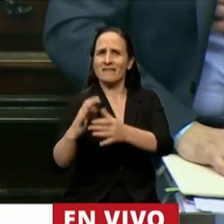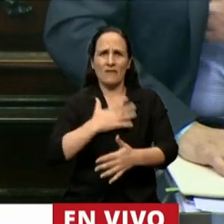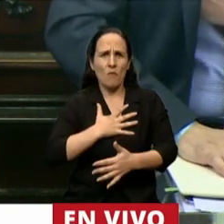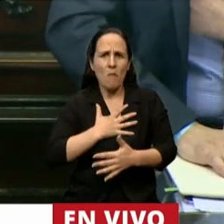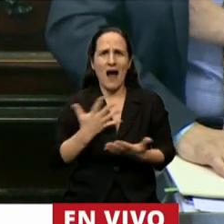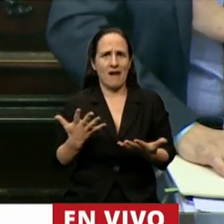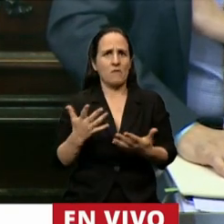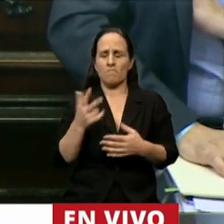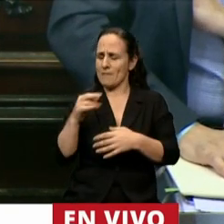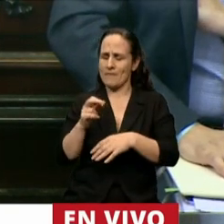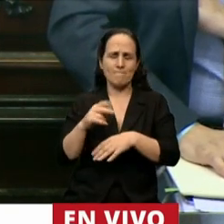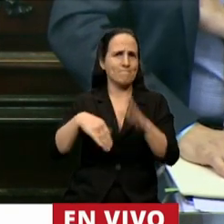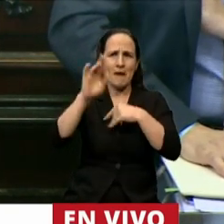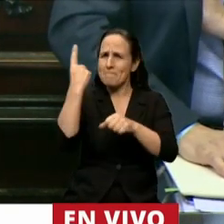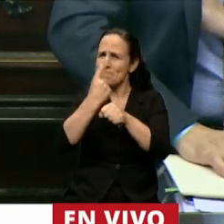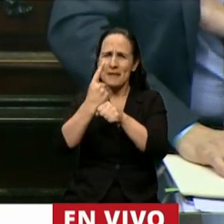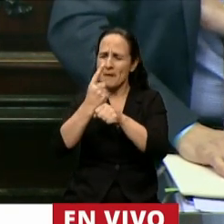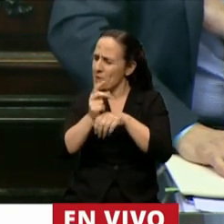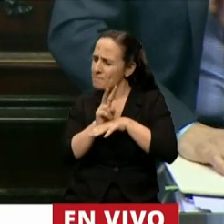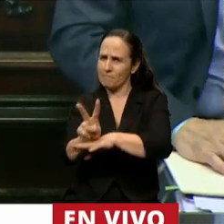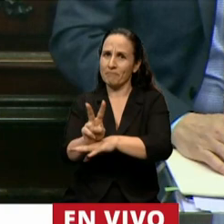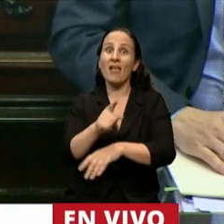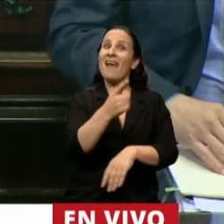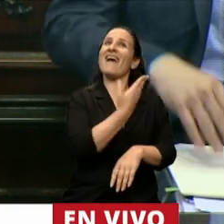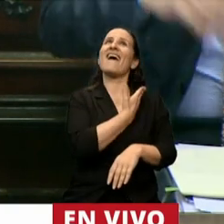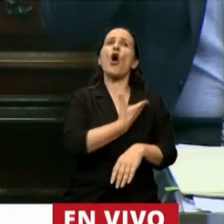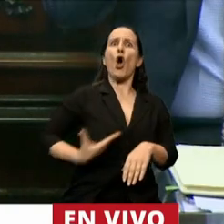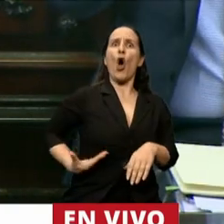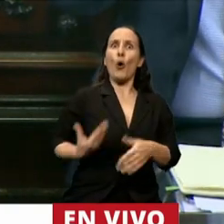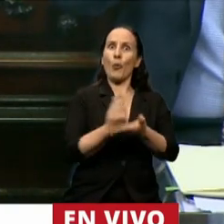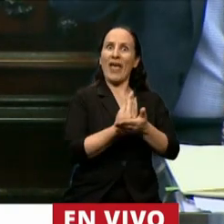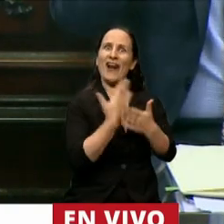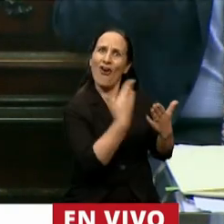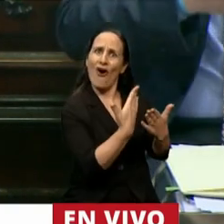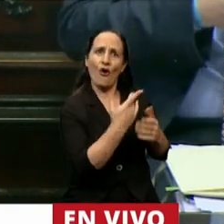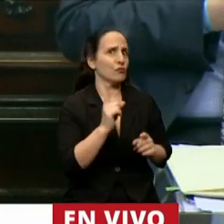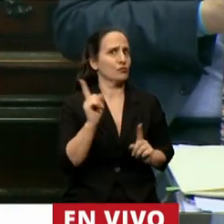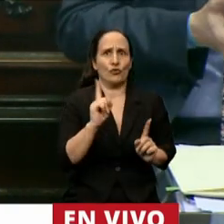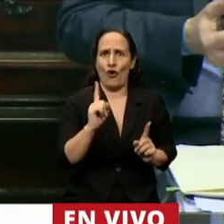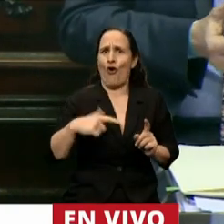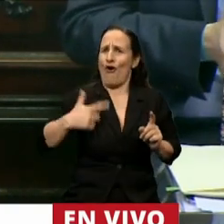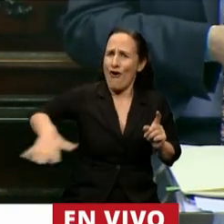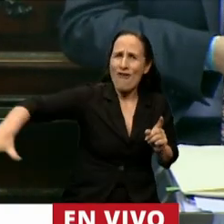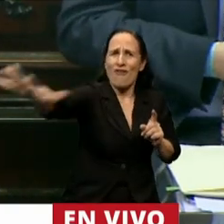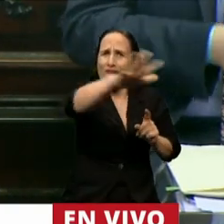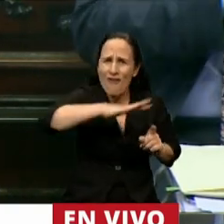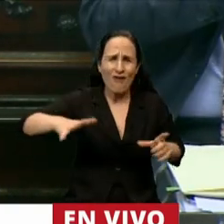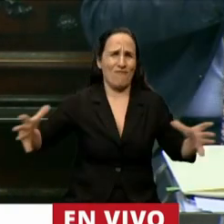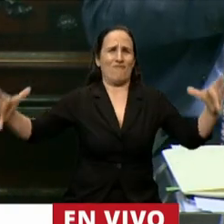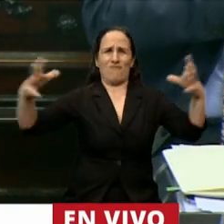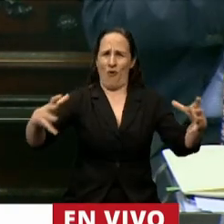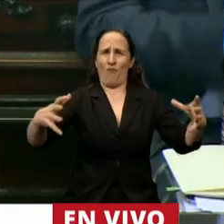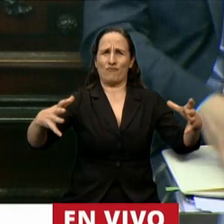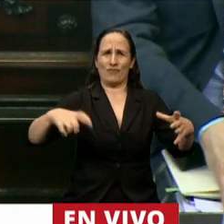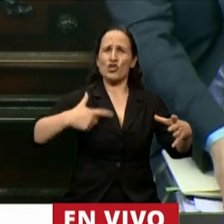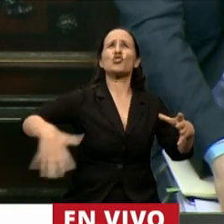que ser, no tiene que ser el logro de un gobierno, que no lo es. Esto es el logro de una comunidad. Esto es el